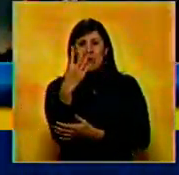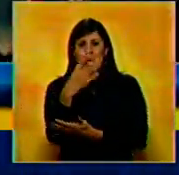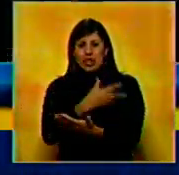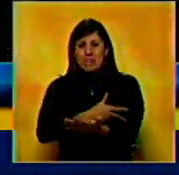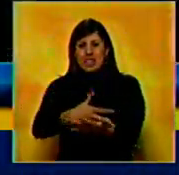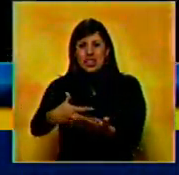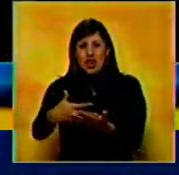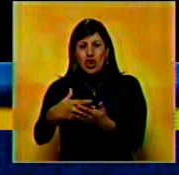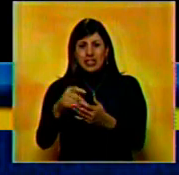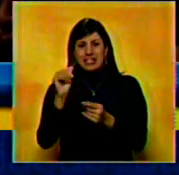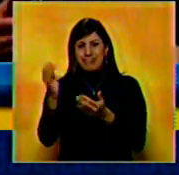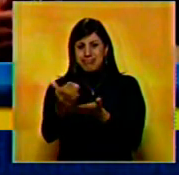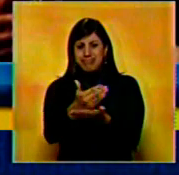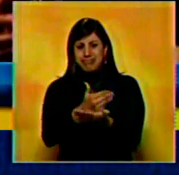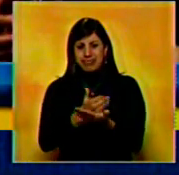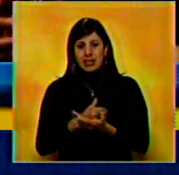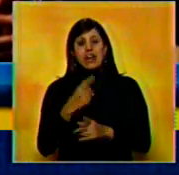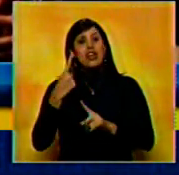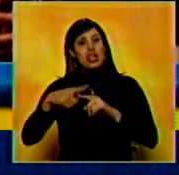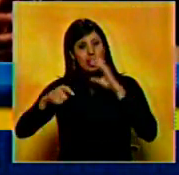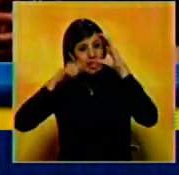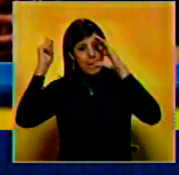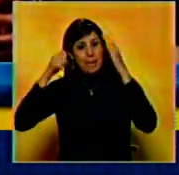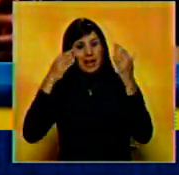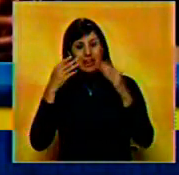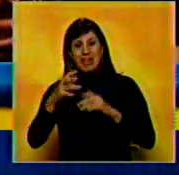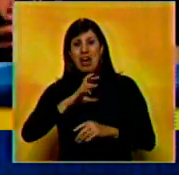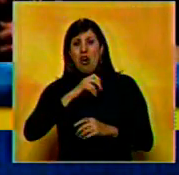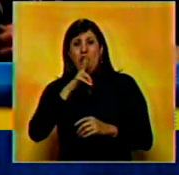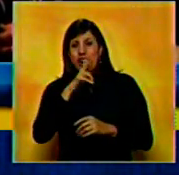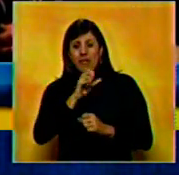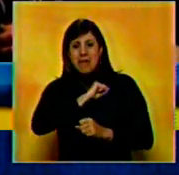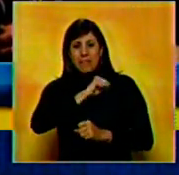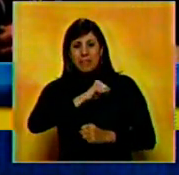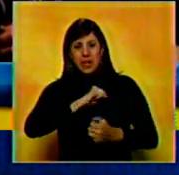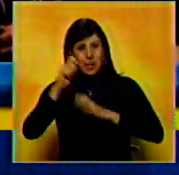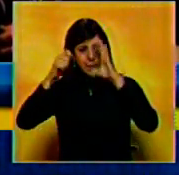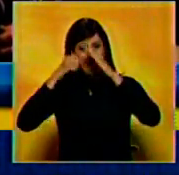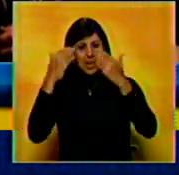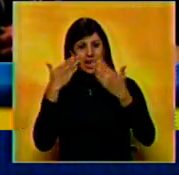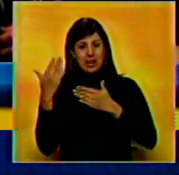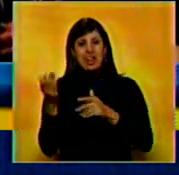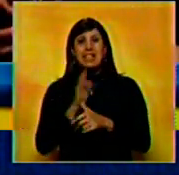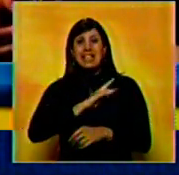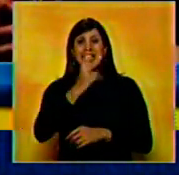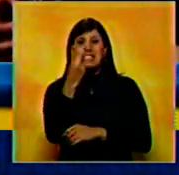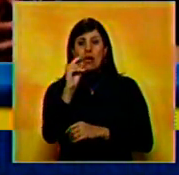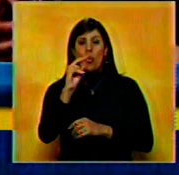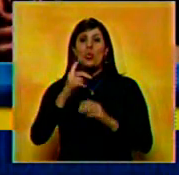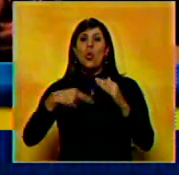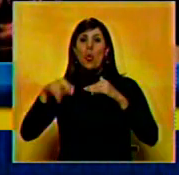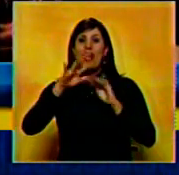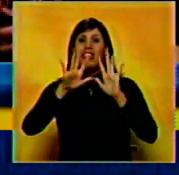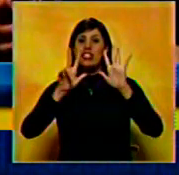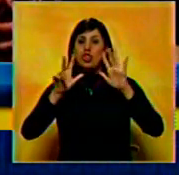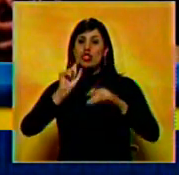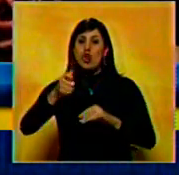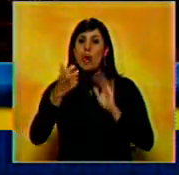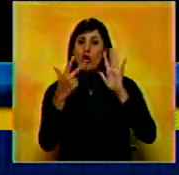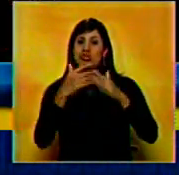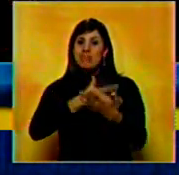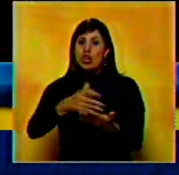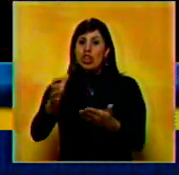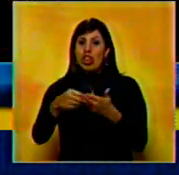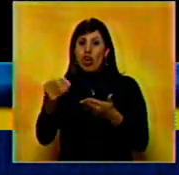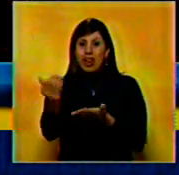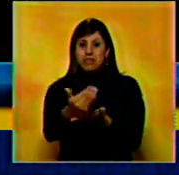millones en su estreno. La parodia sobre la película de terror A Haunted House se ubicó en el segundo lugar con 18,8 millones de dólares,